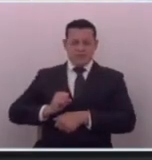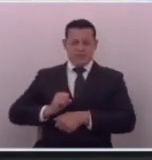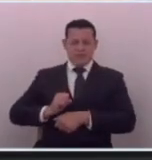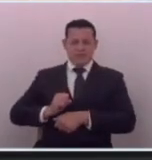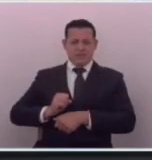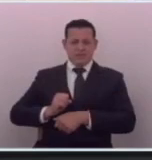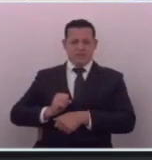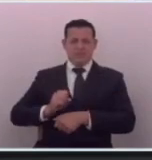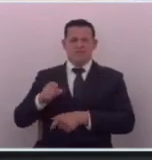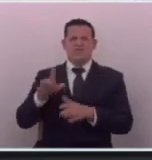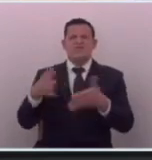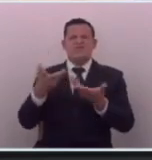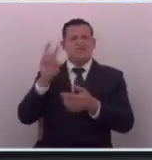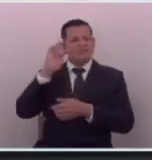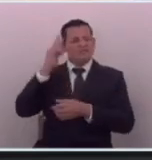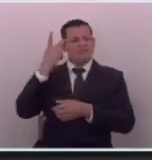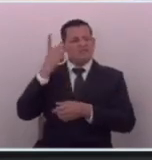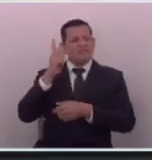¿qué es eso?